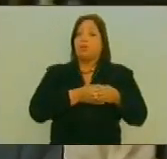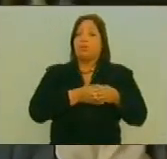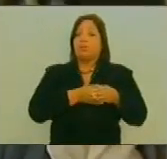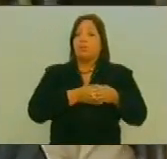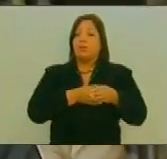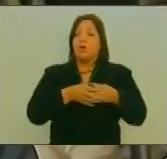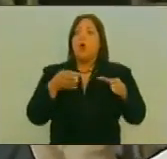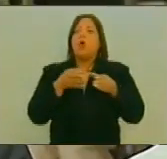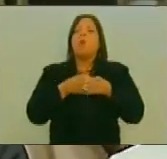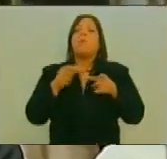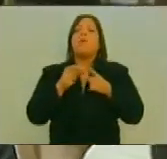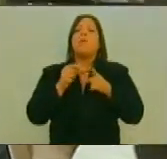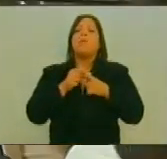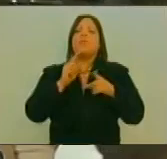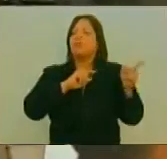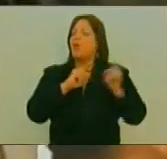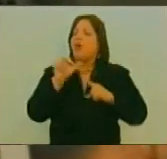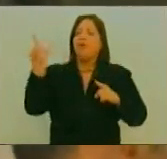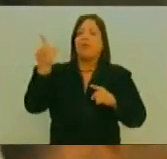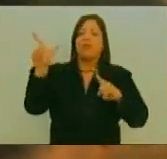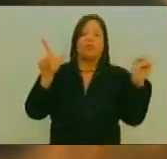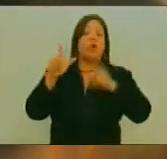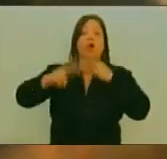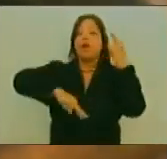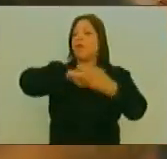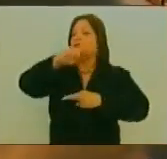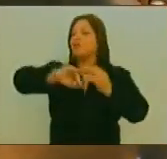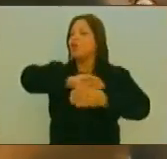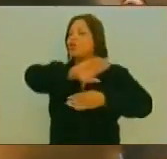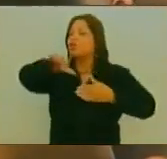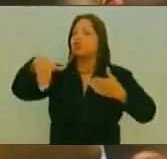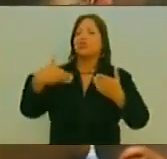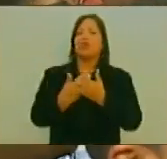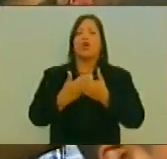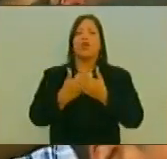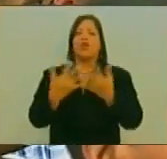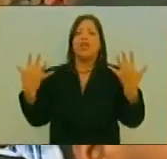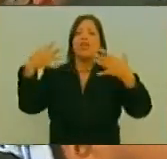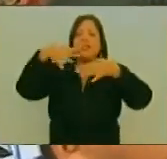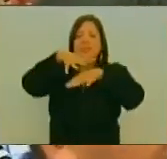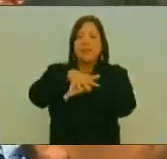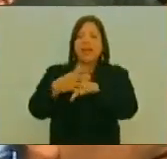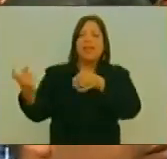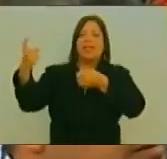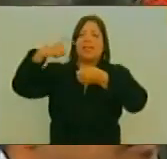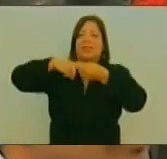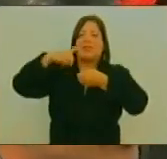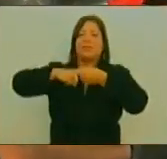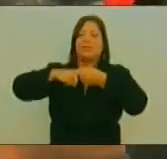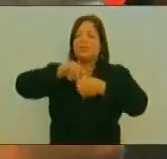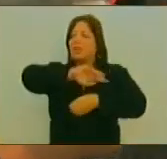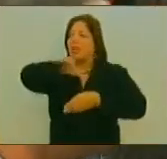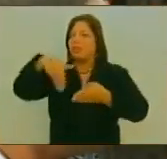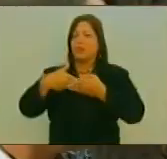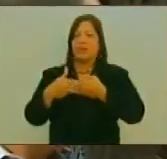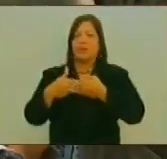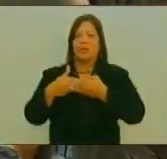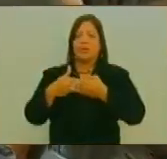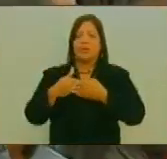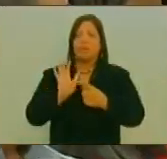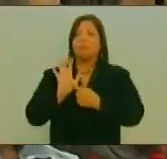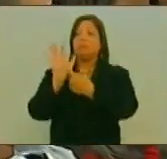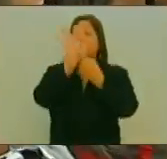Partido Político Porque Nuestra Revolución Bolivariana Ha Sido De Inclusión Por Eso Hemos Sido Una